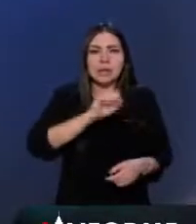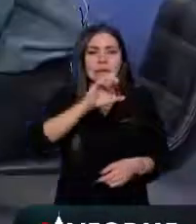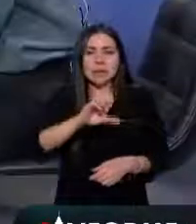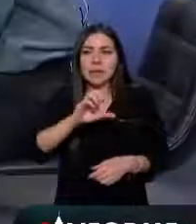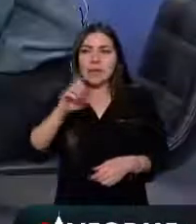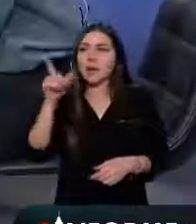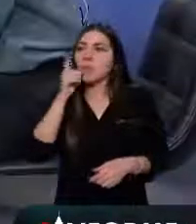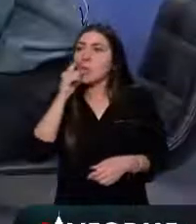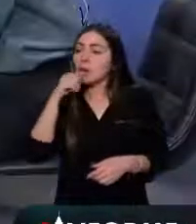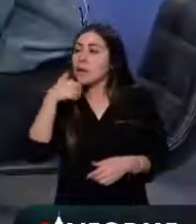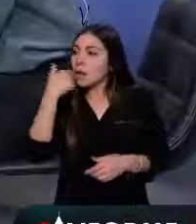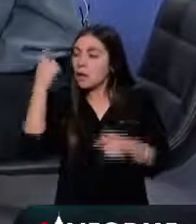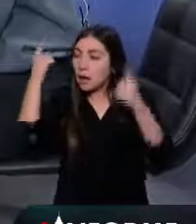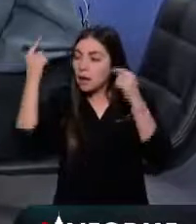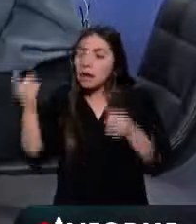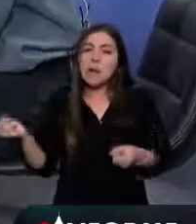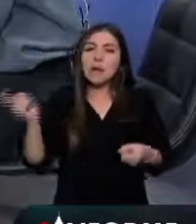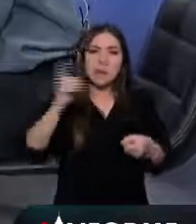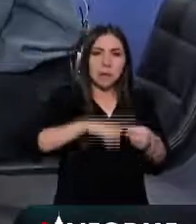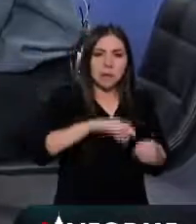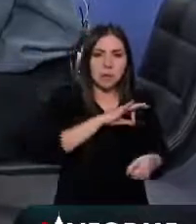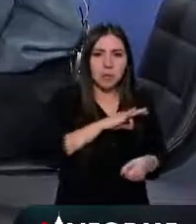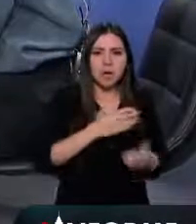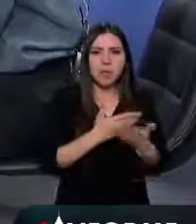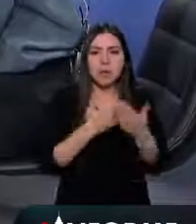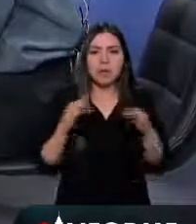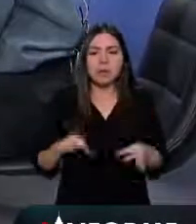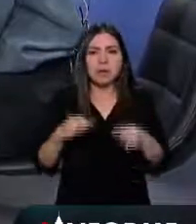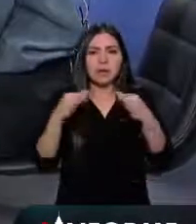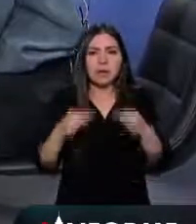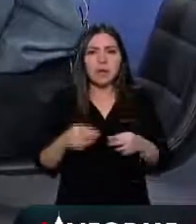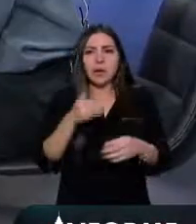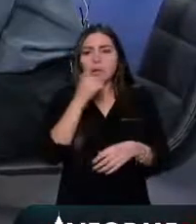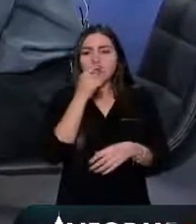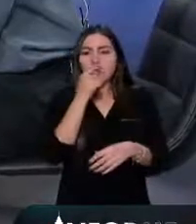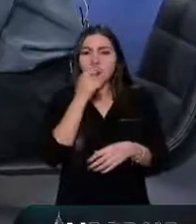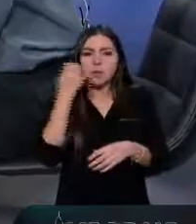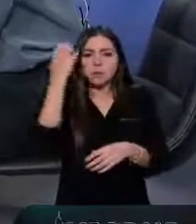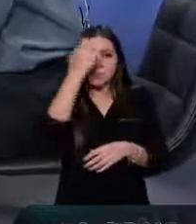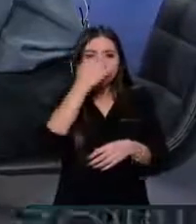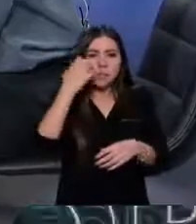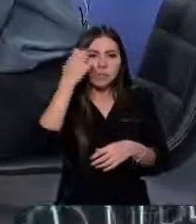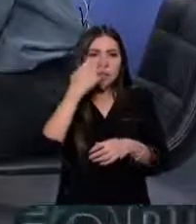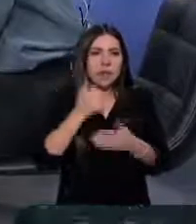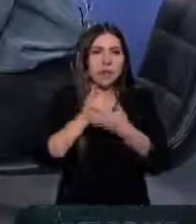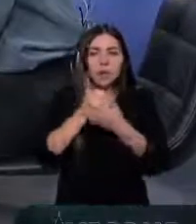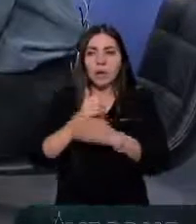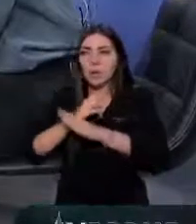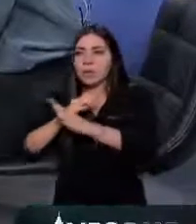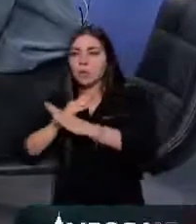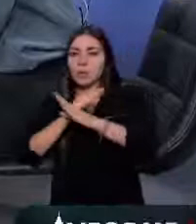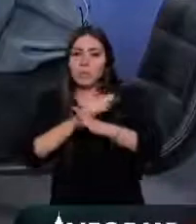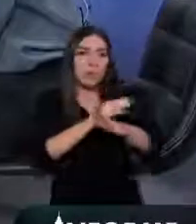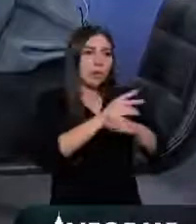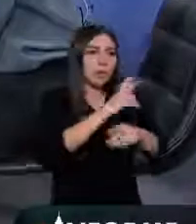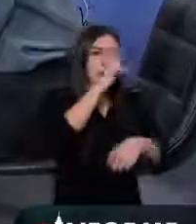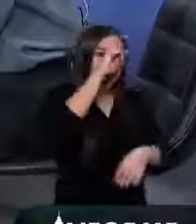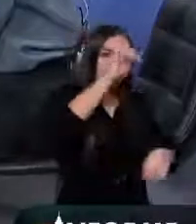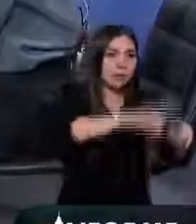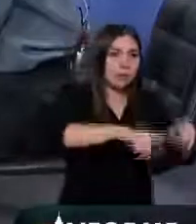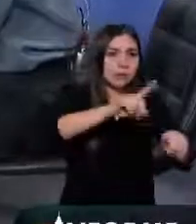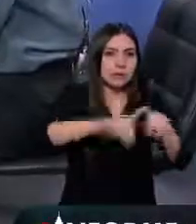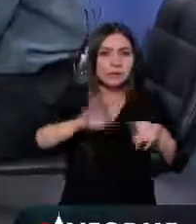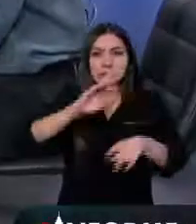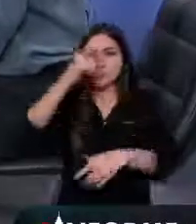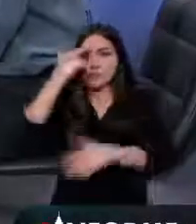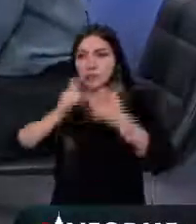no solo se aumentan las capacidades, la formalidad para que el policía investigue, además de contener la violencia o de interrumpir la comisión de un